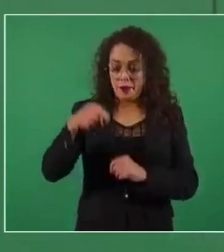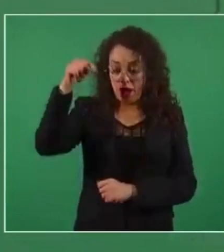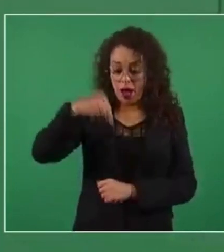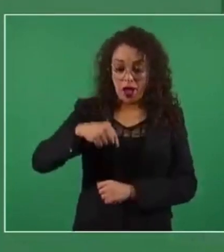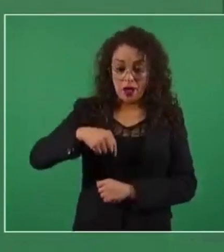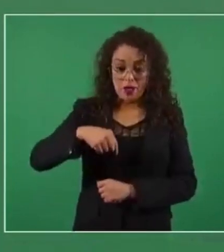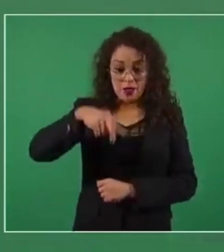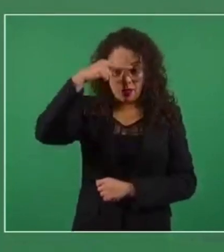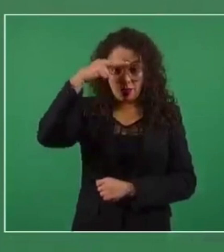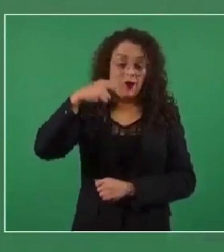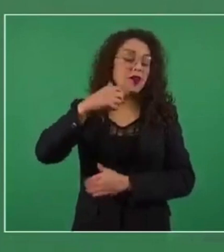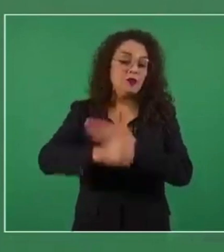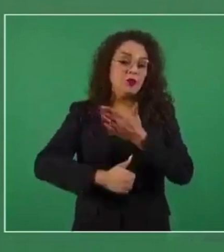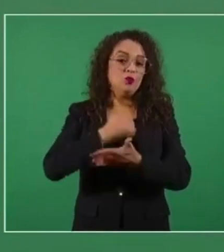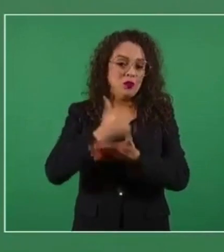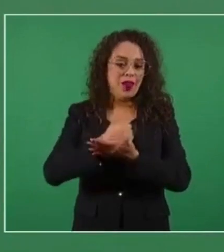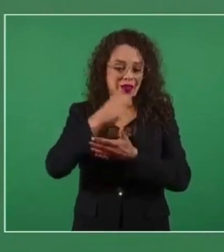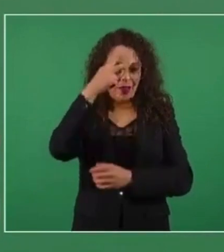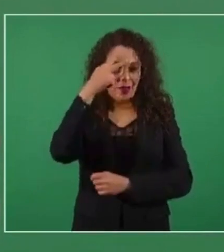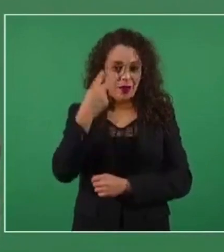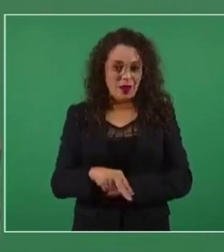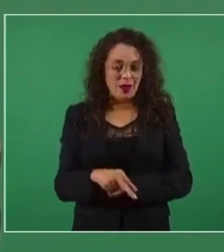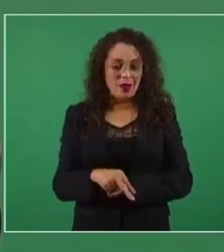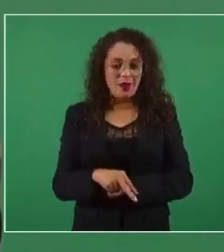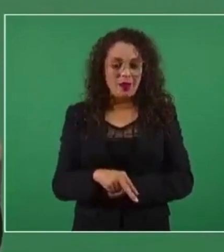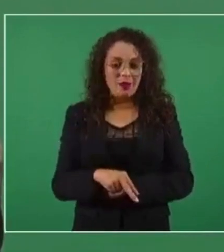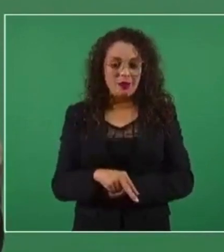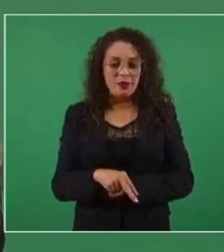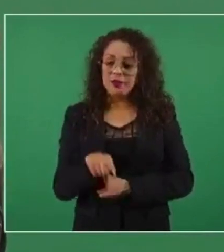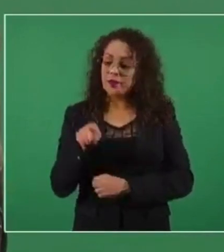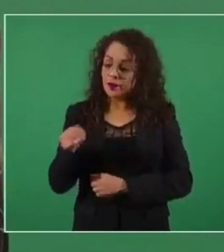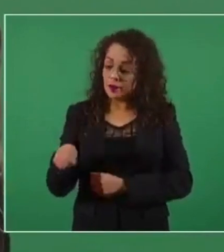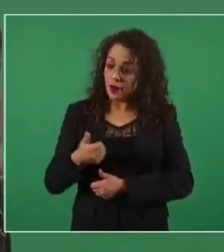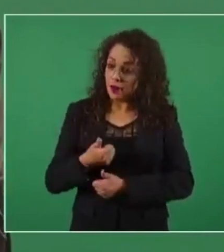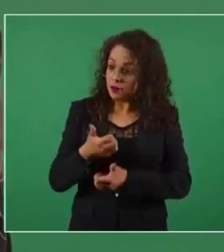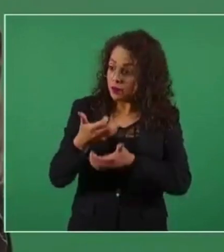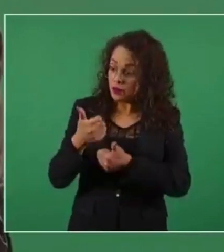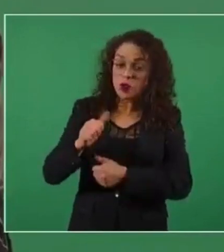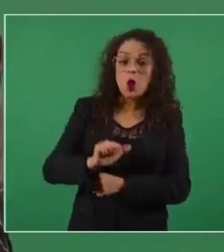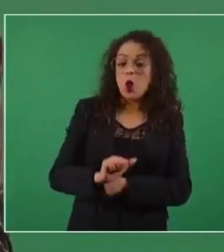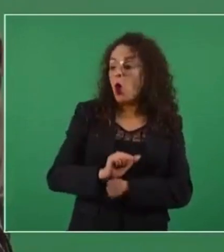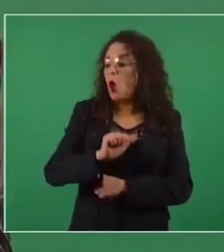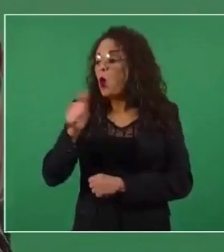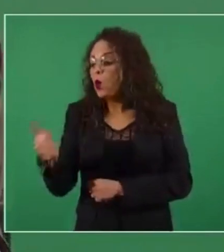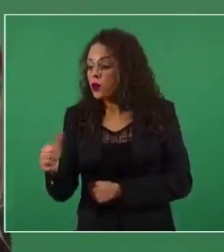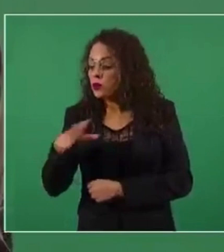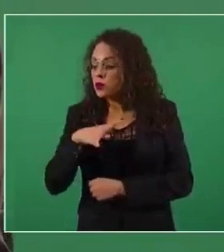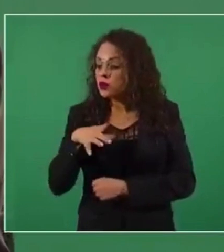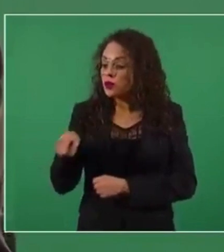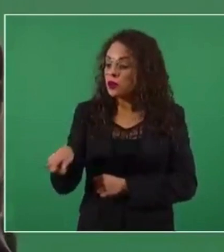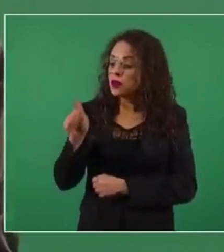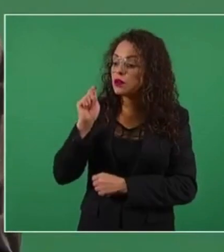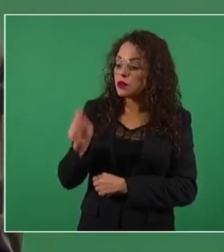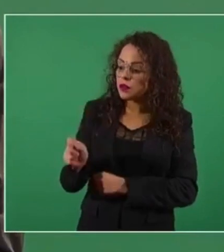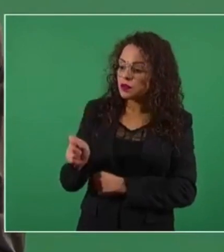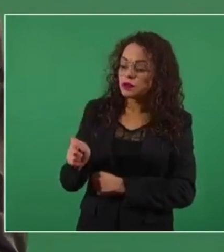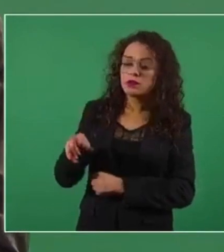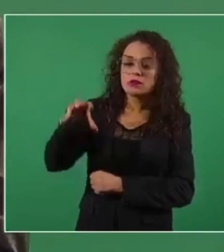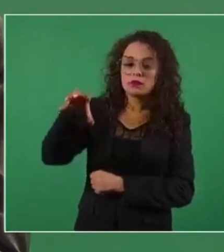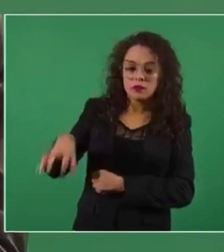México, además de los distribuidores, hay actores que se llaman concesionarios.